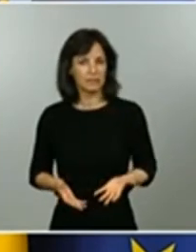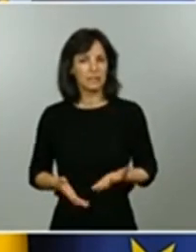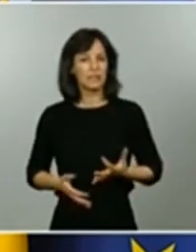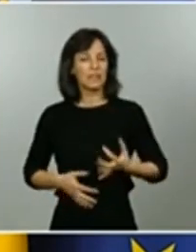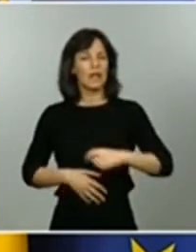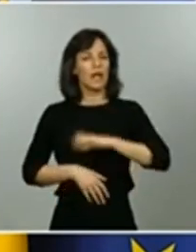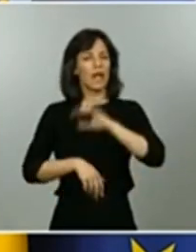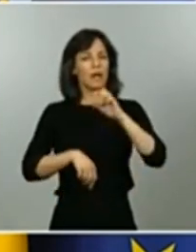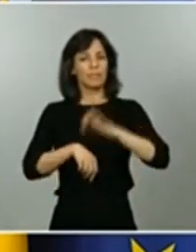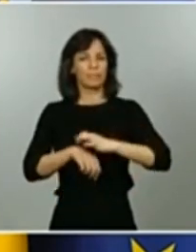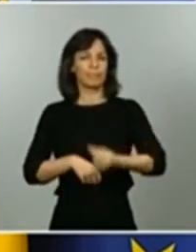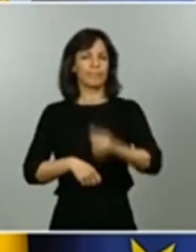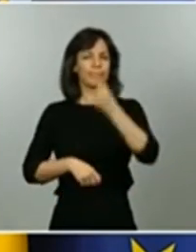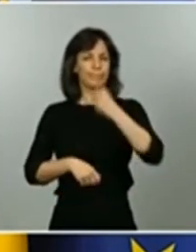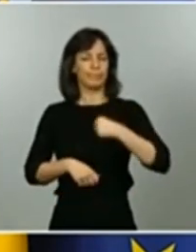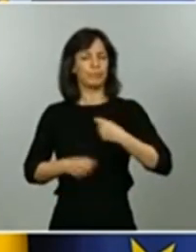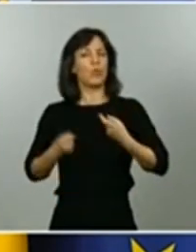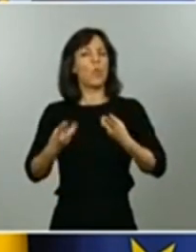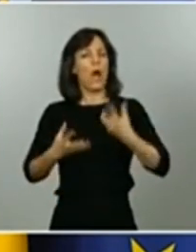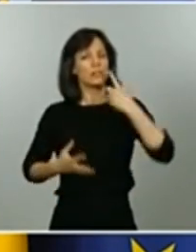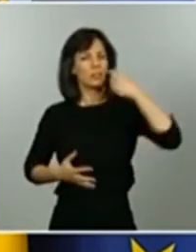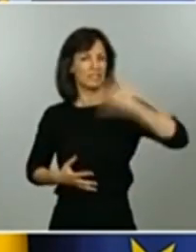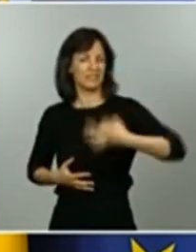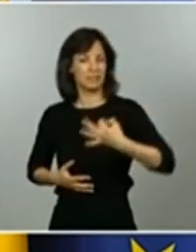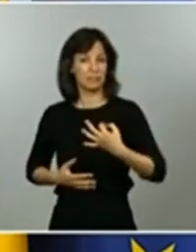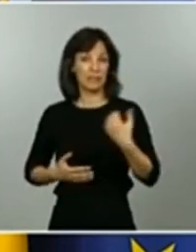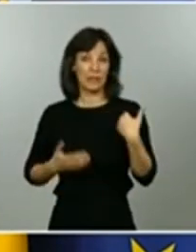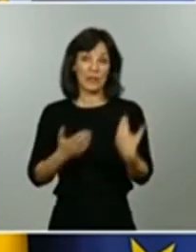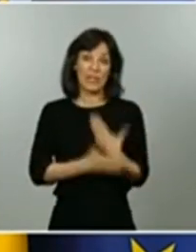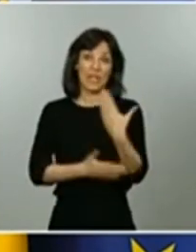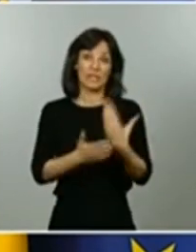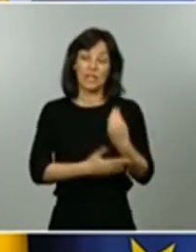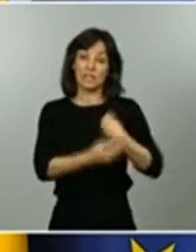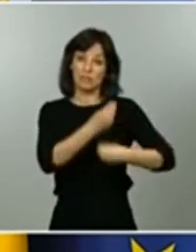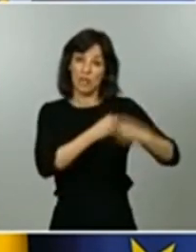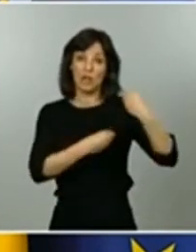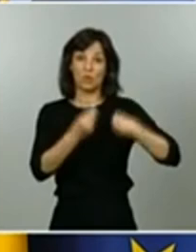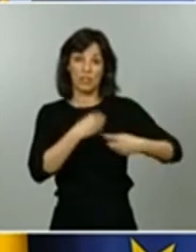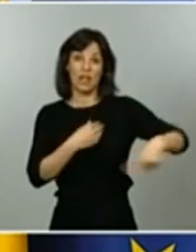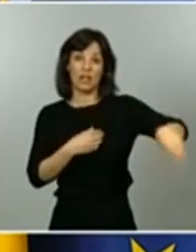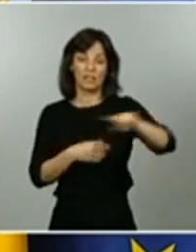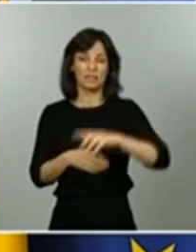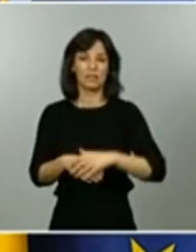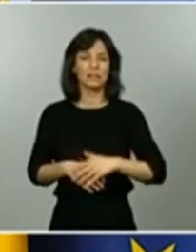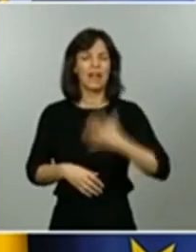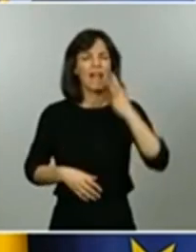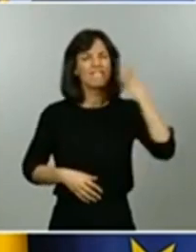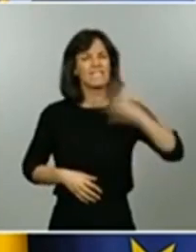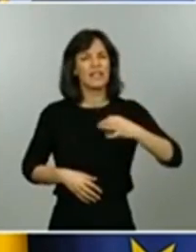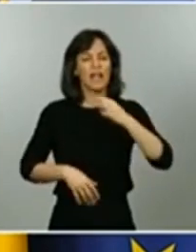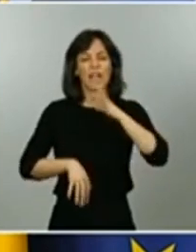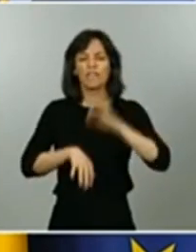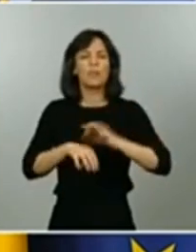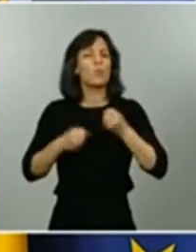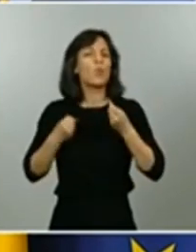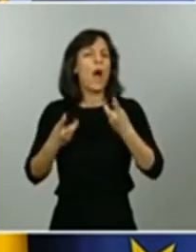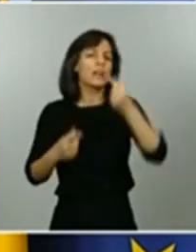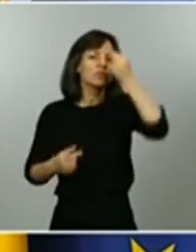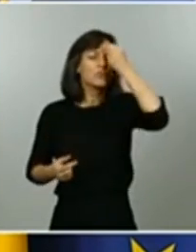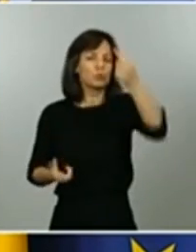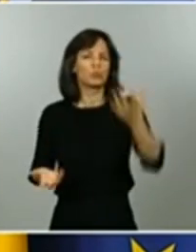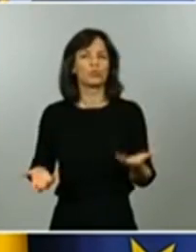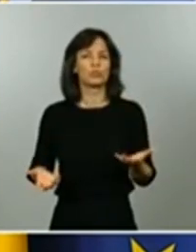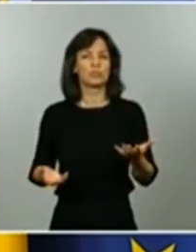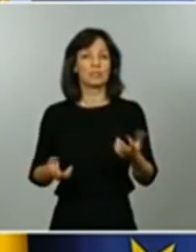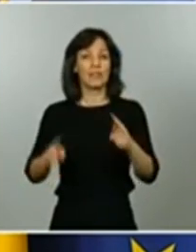de las preguntas que durante muchos días nos han estado haciendo ustedes cuántos casos realmente tenemos los estudios de seroprevalencia nos van a permitir